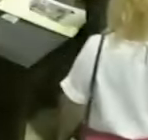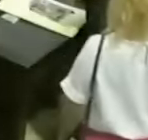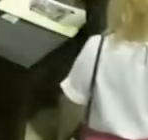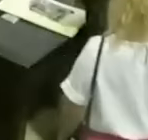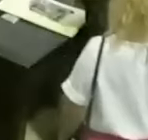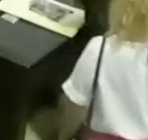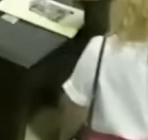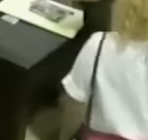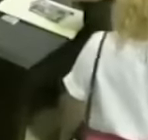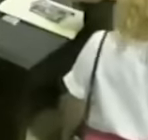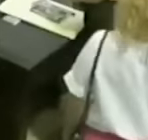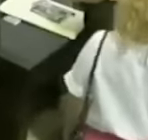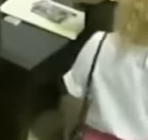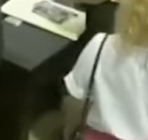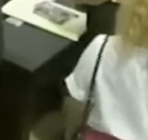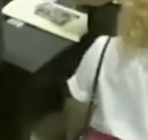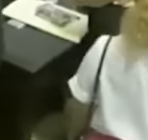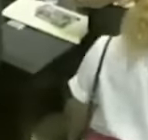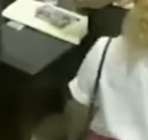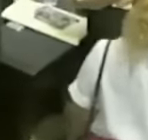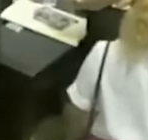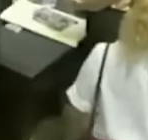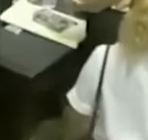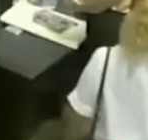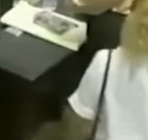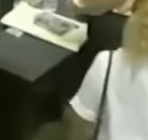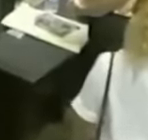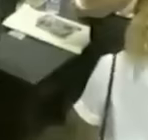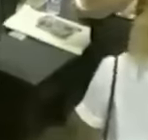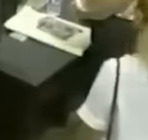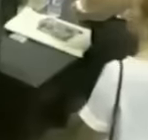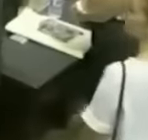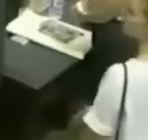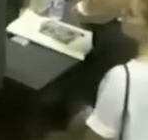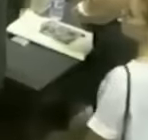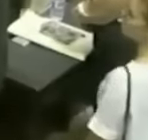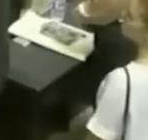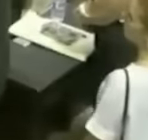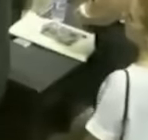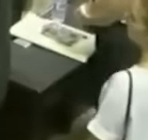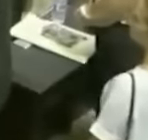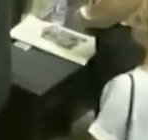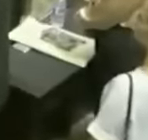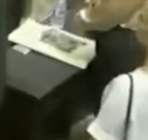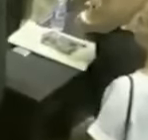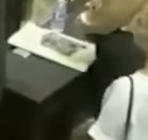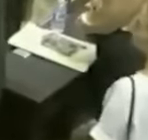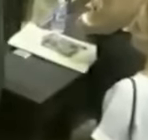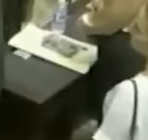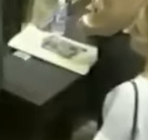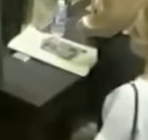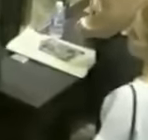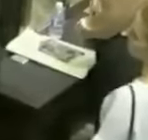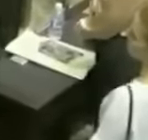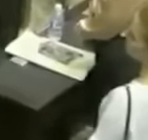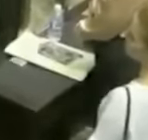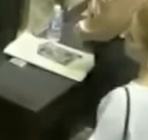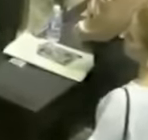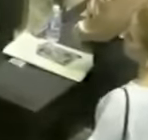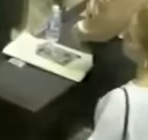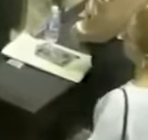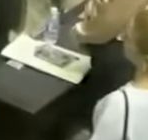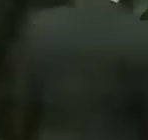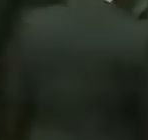con otros diputados, al igual que a su alrededor, podemos observar al diputado Diosdado Cabello,